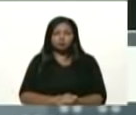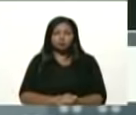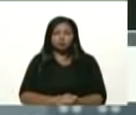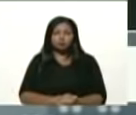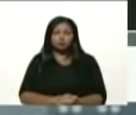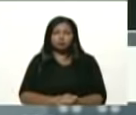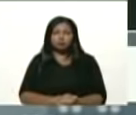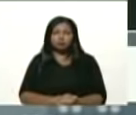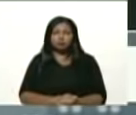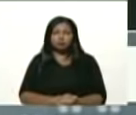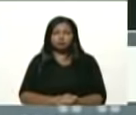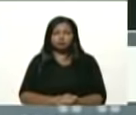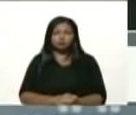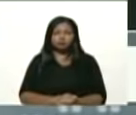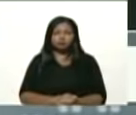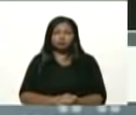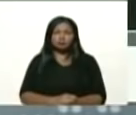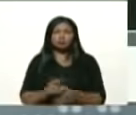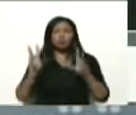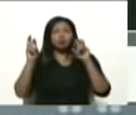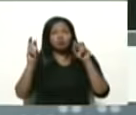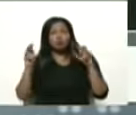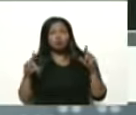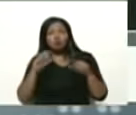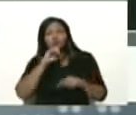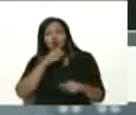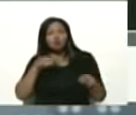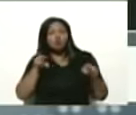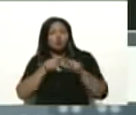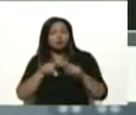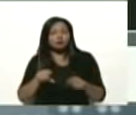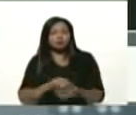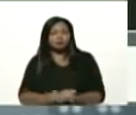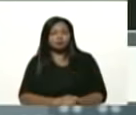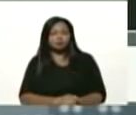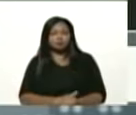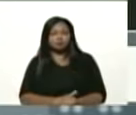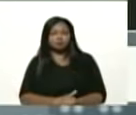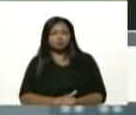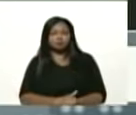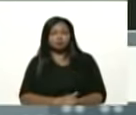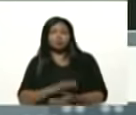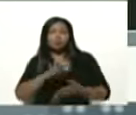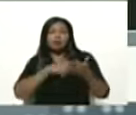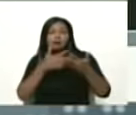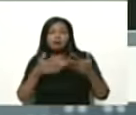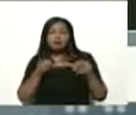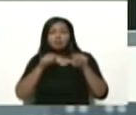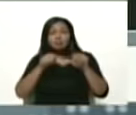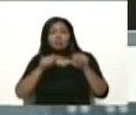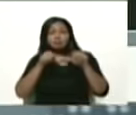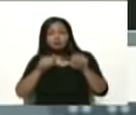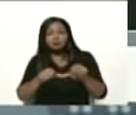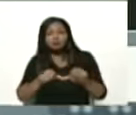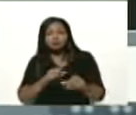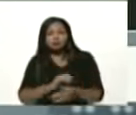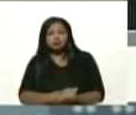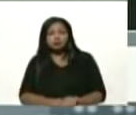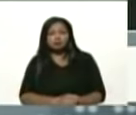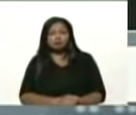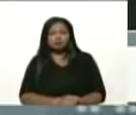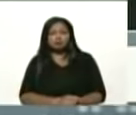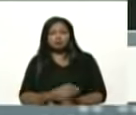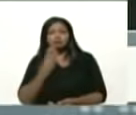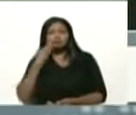con los nuevos y con los viejos imperios, una agenda permanente, una